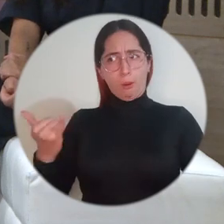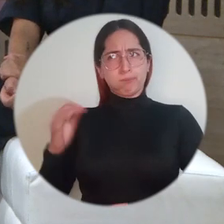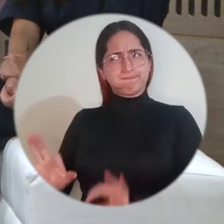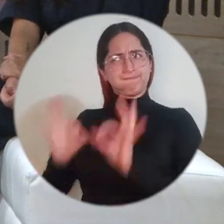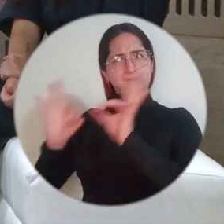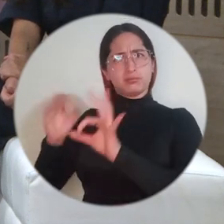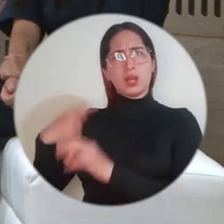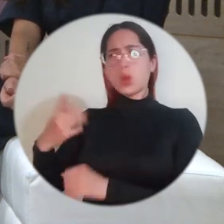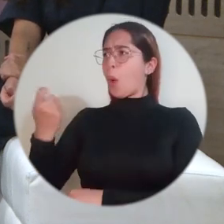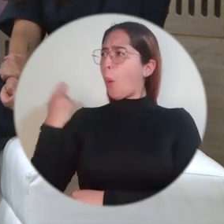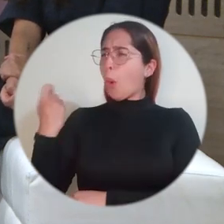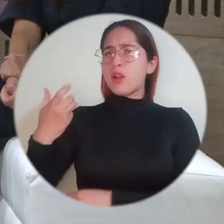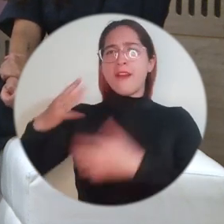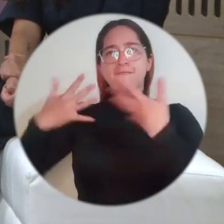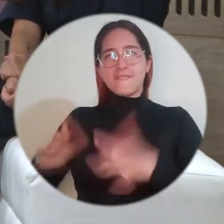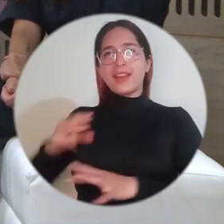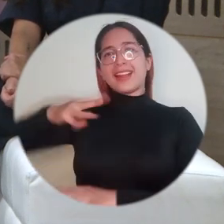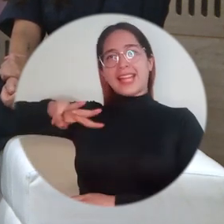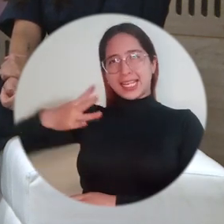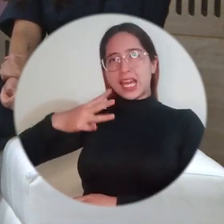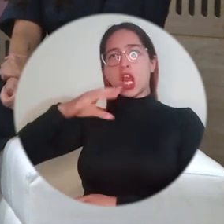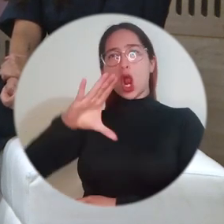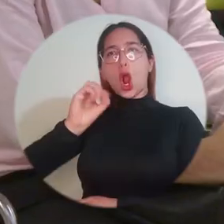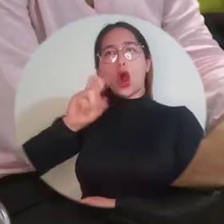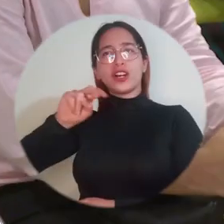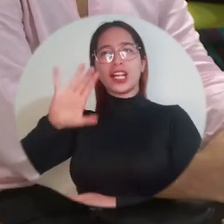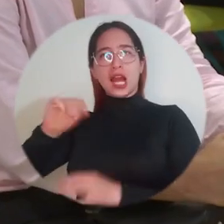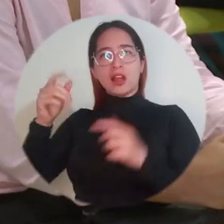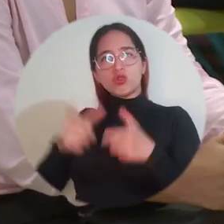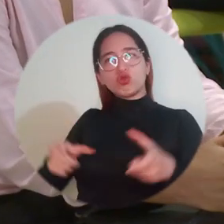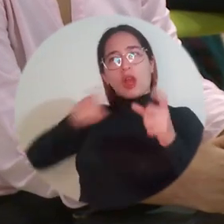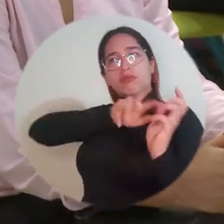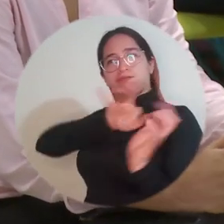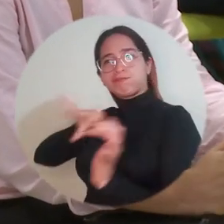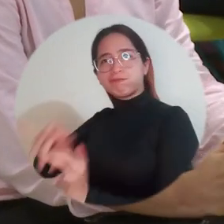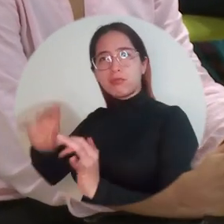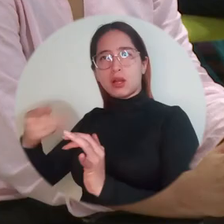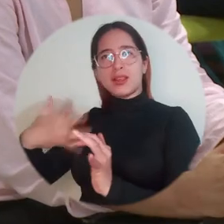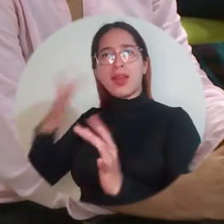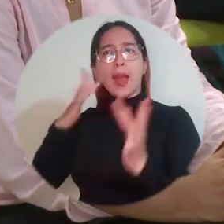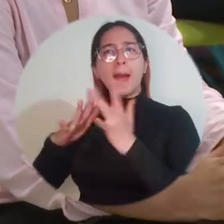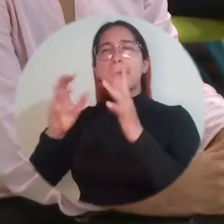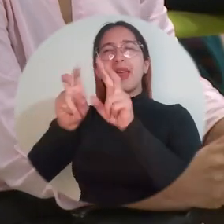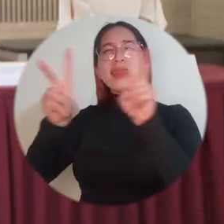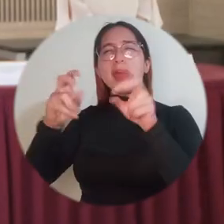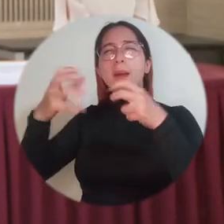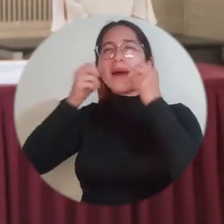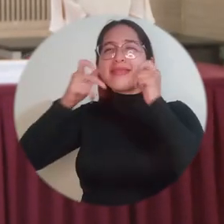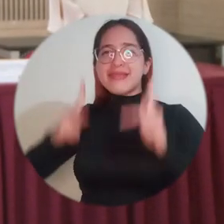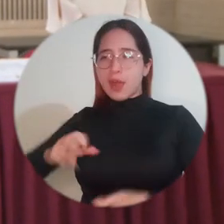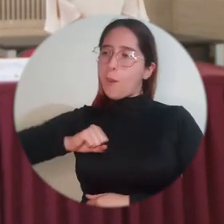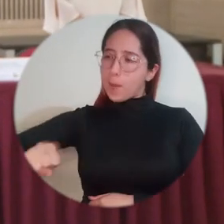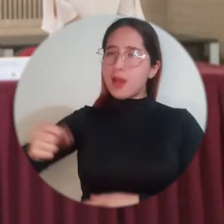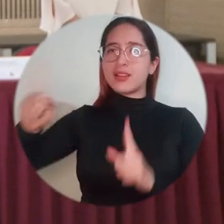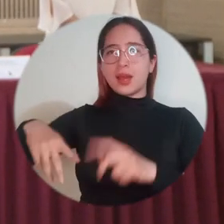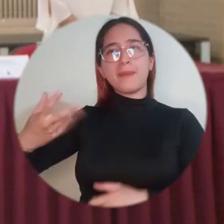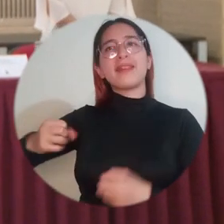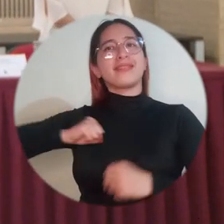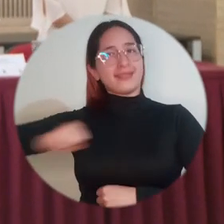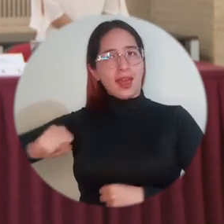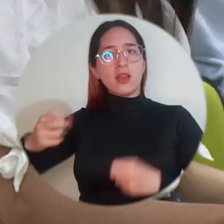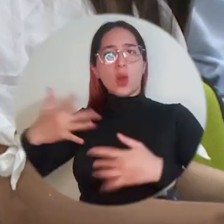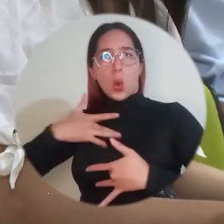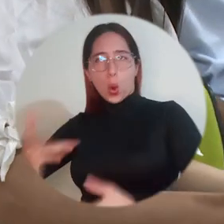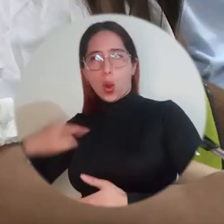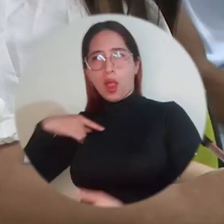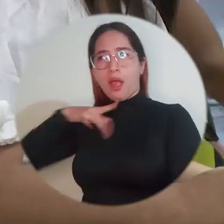Con gran éxito se desarrolló el III Congreso Internacional de Derechos Humanos y Derecho Internacional Humanitario, cuya sede anfitriona fue la Universidad